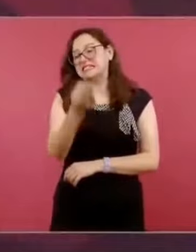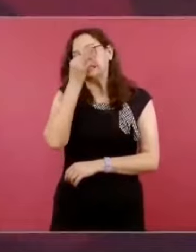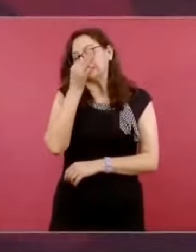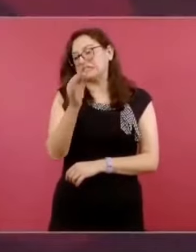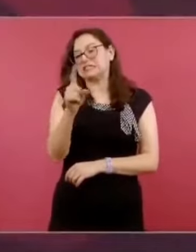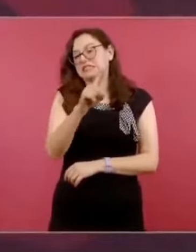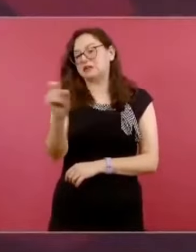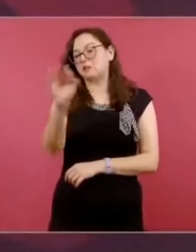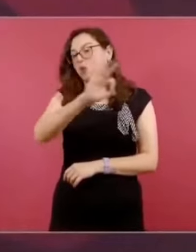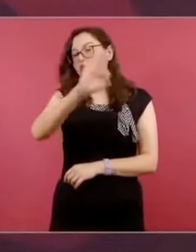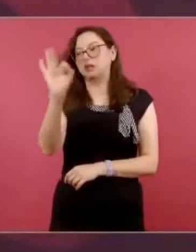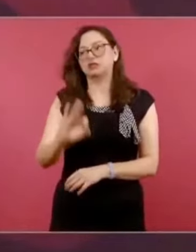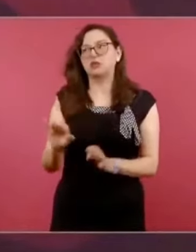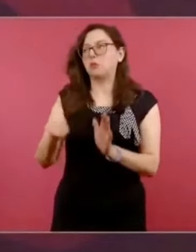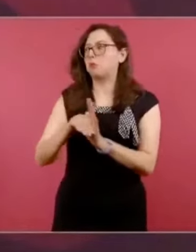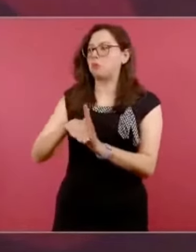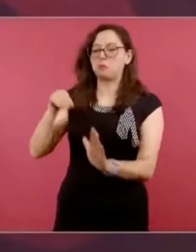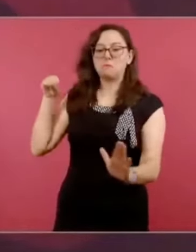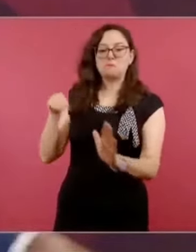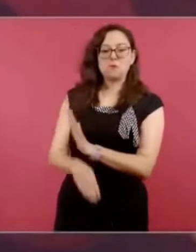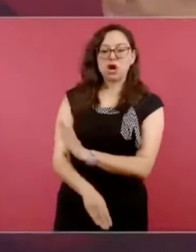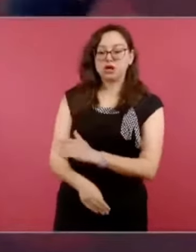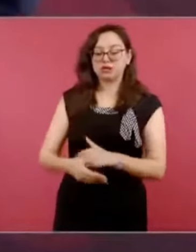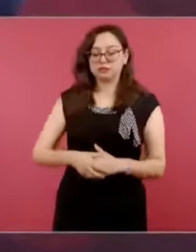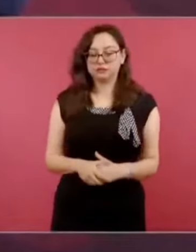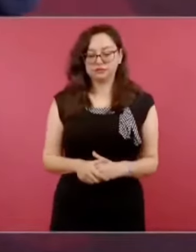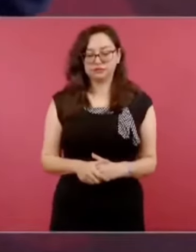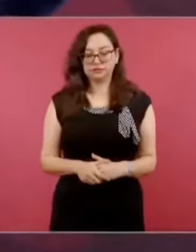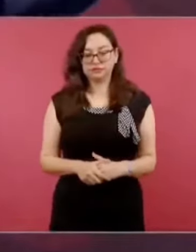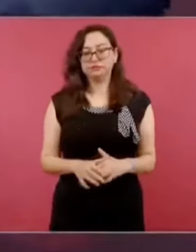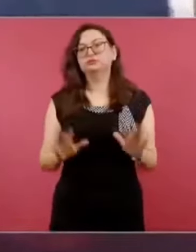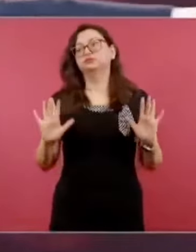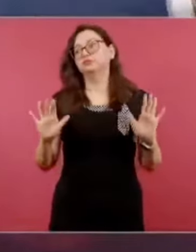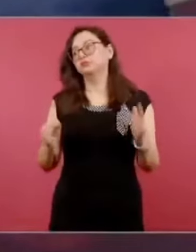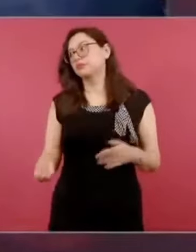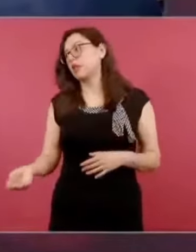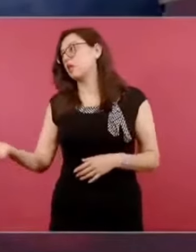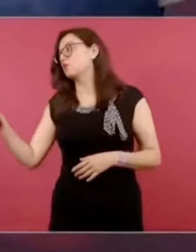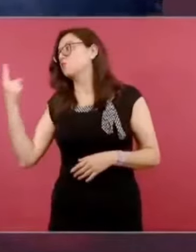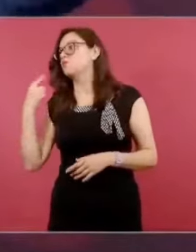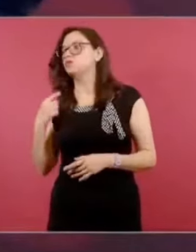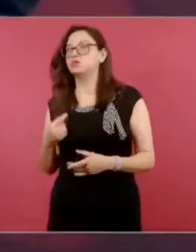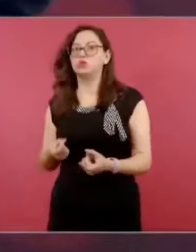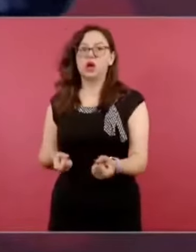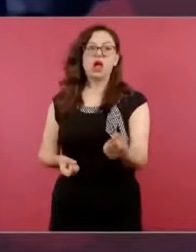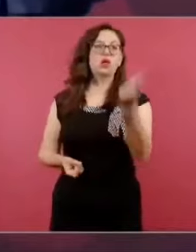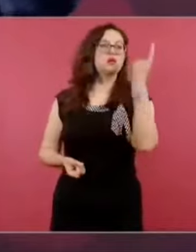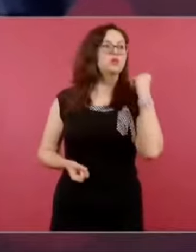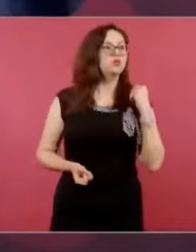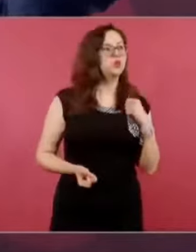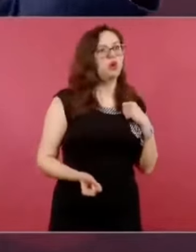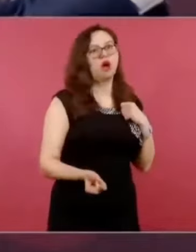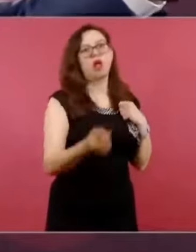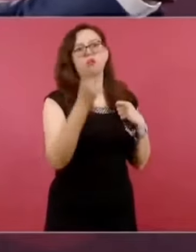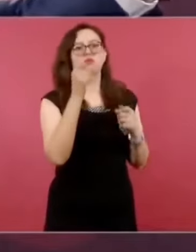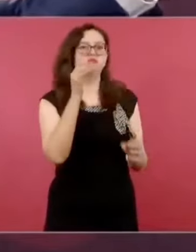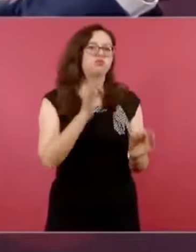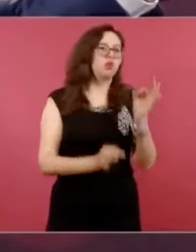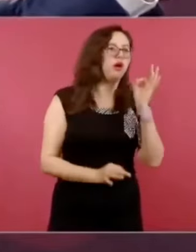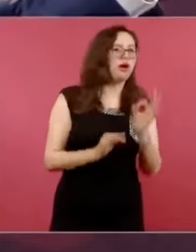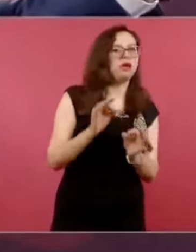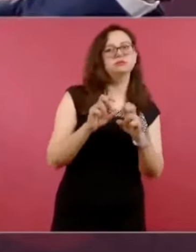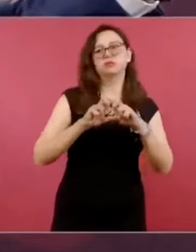con honrosas excepciones de jueces, de magistrados y de ministros.